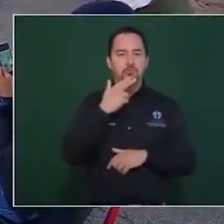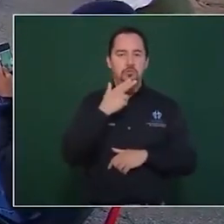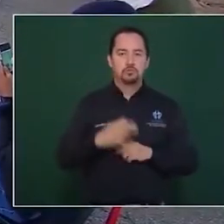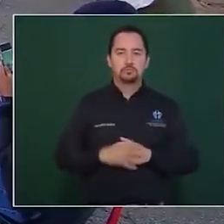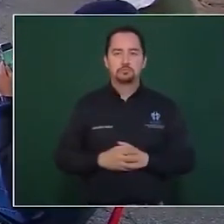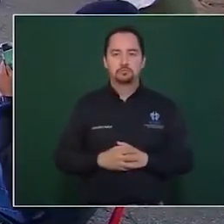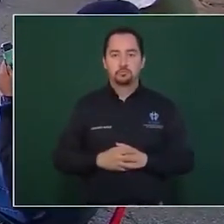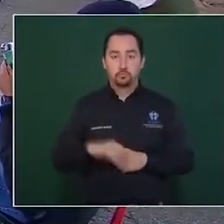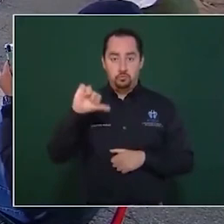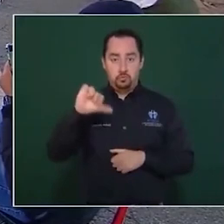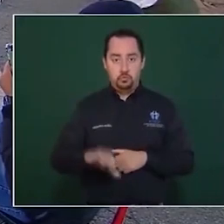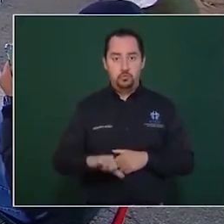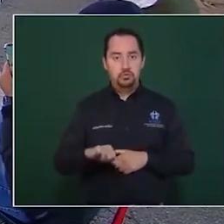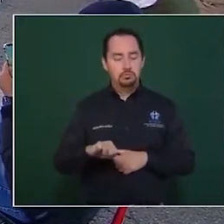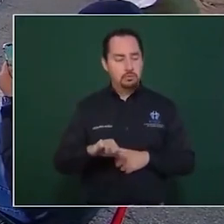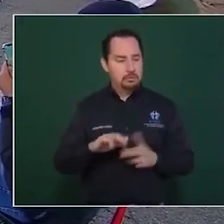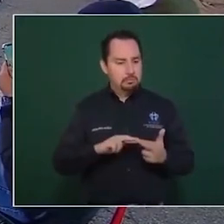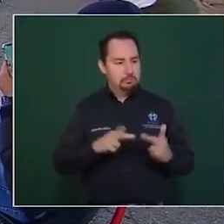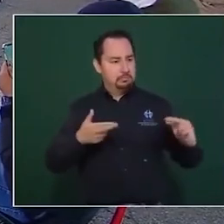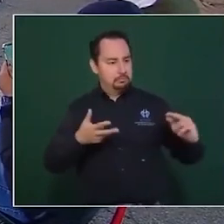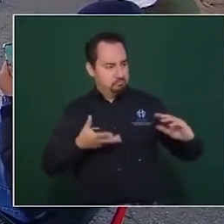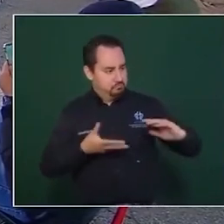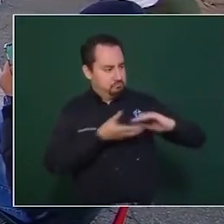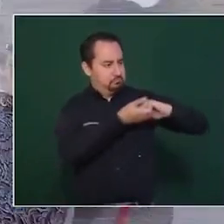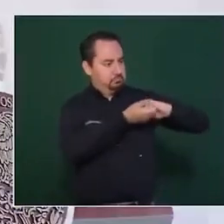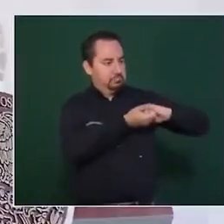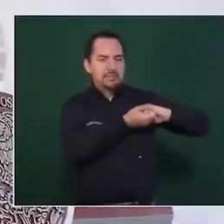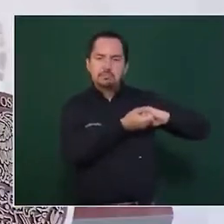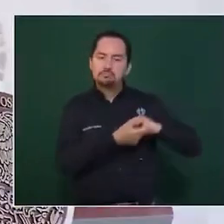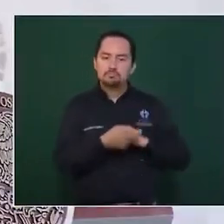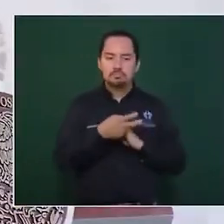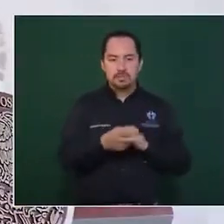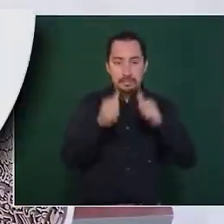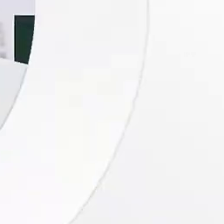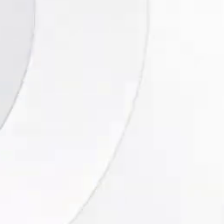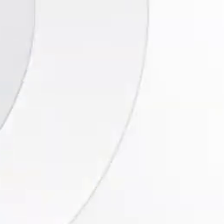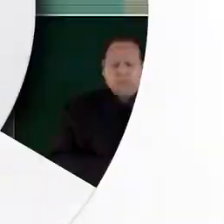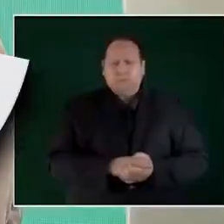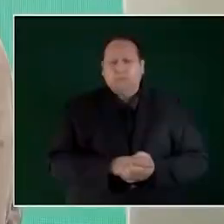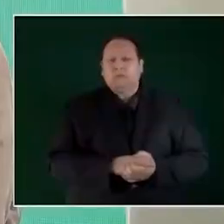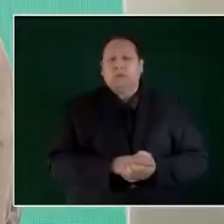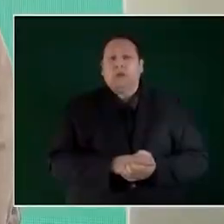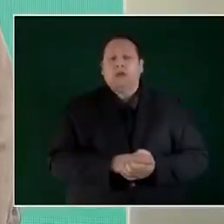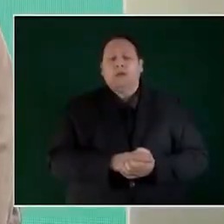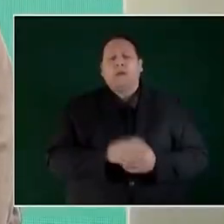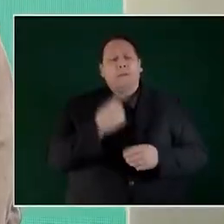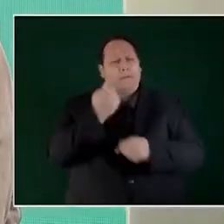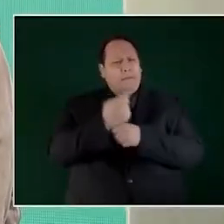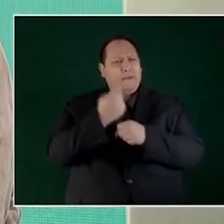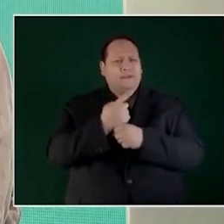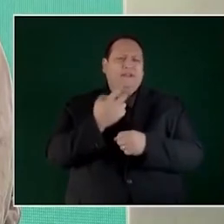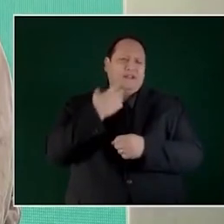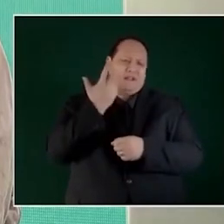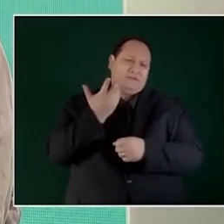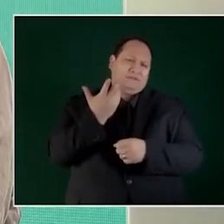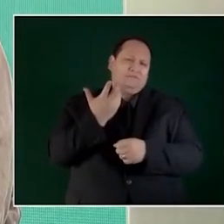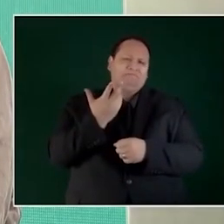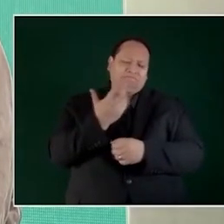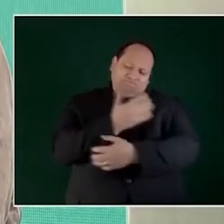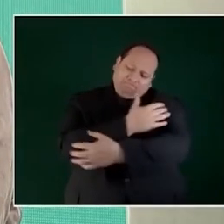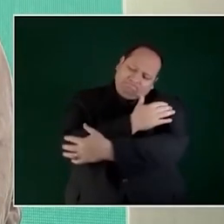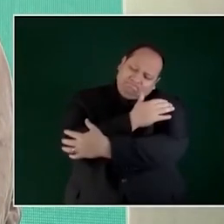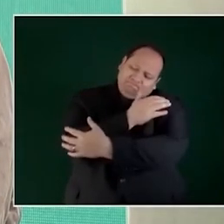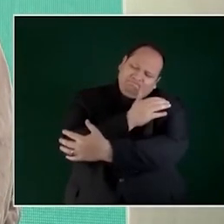hoy, con esta nueva relación, se van a atender las prioridades de la gente. Mandar un abrazo a